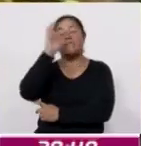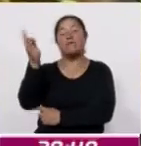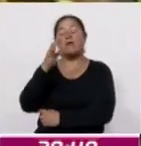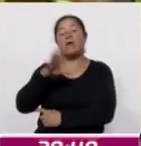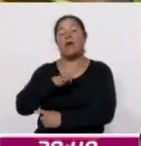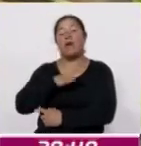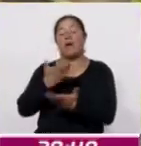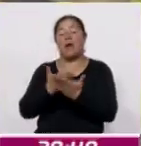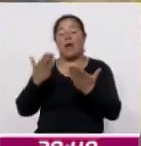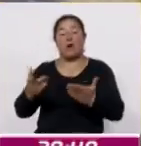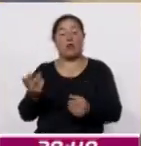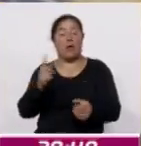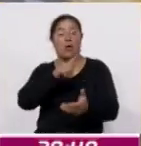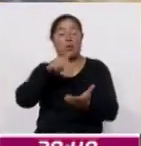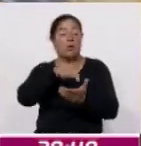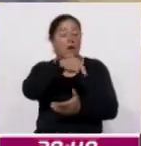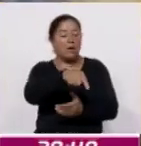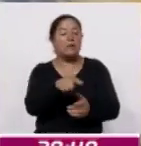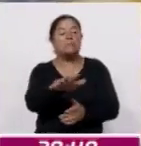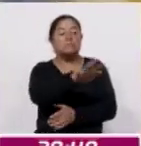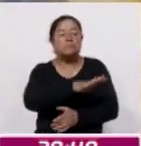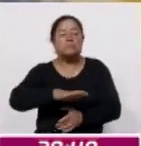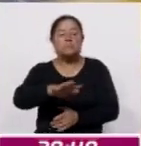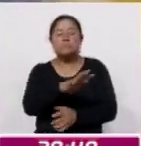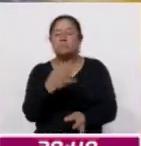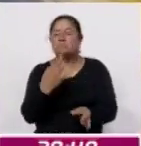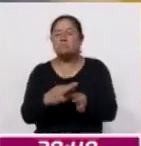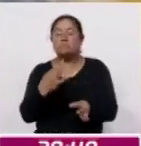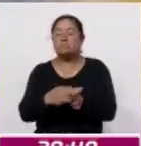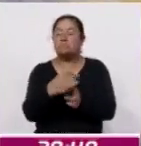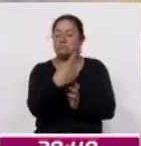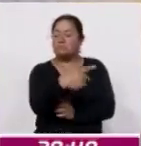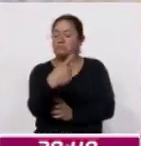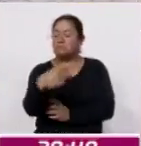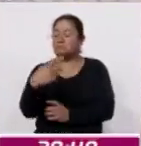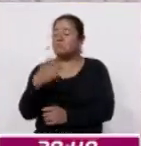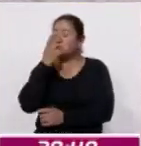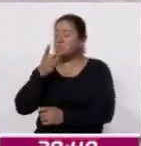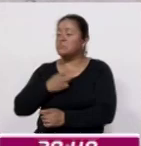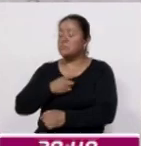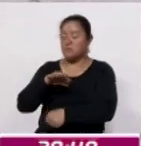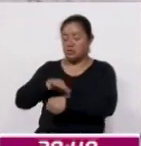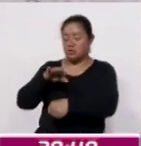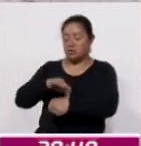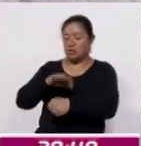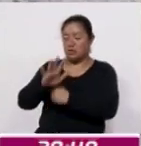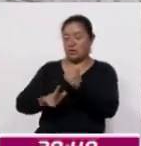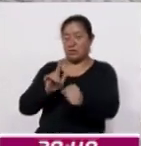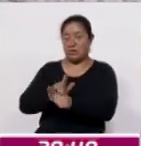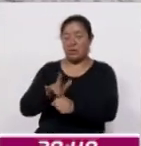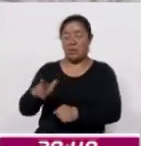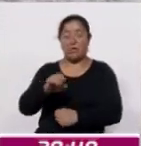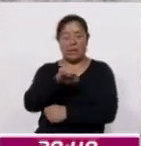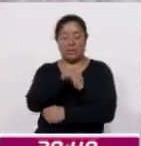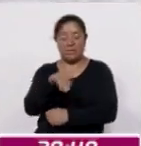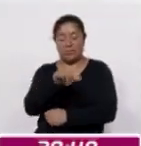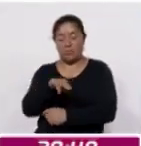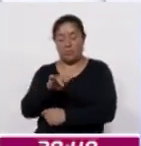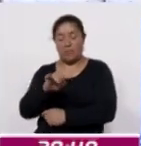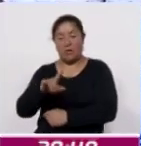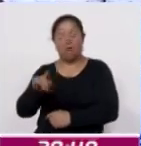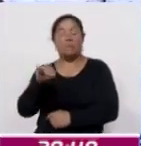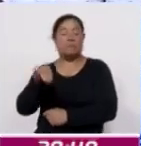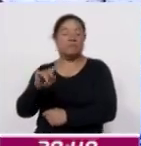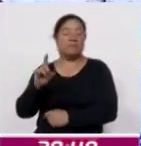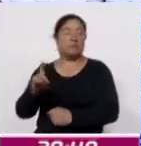encuentran ahora en un recinto especialmente diseñado para sus necesidades, informó el médico veterinario zootecnista Emanuel Macías Díaz.